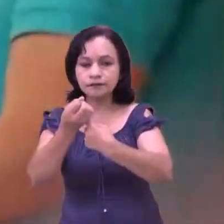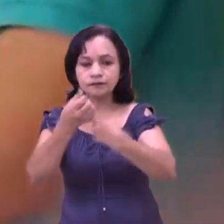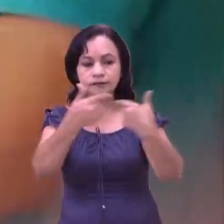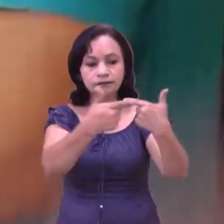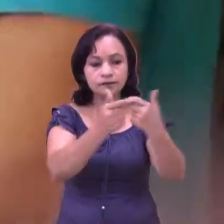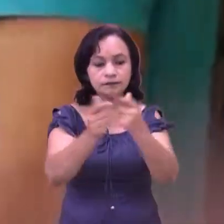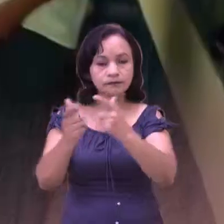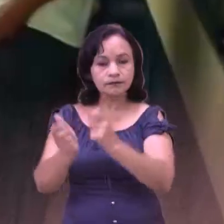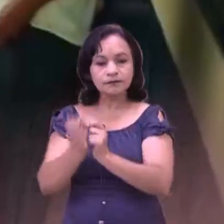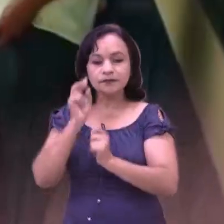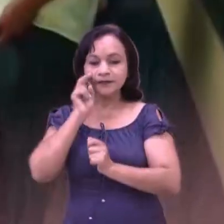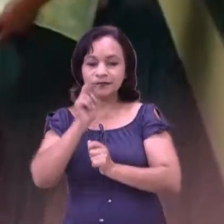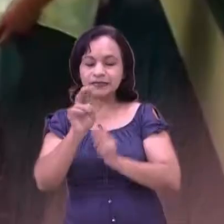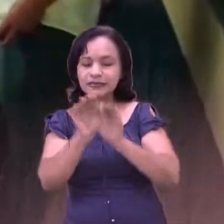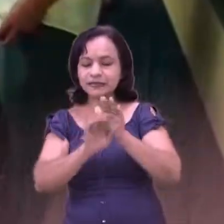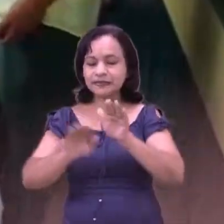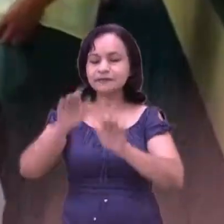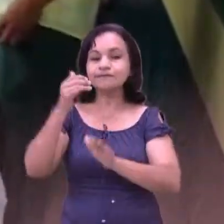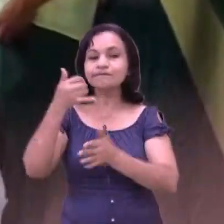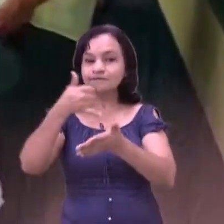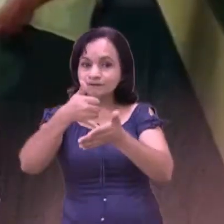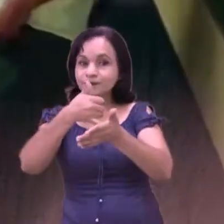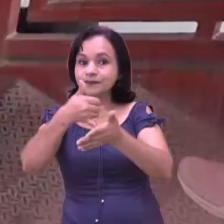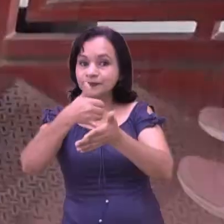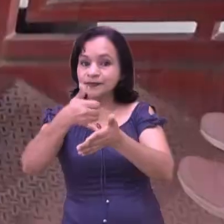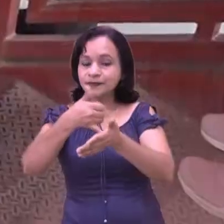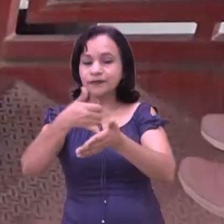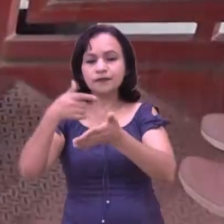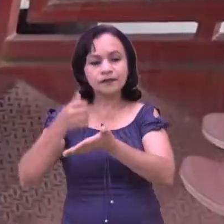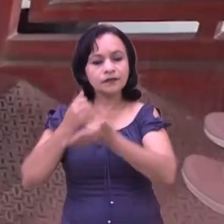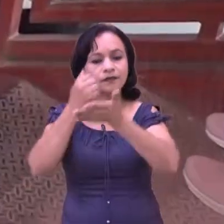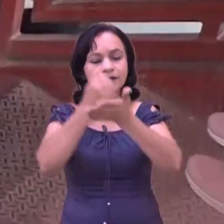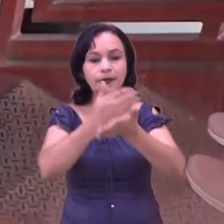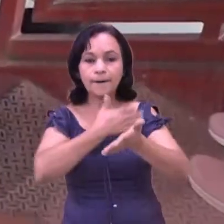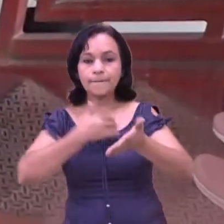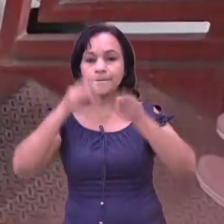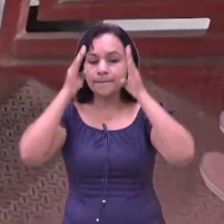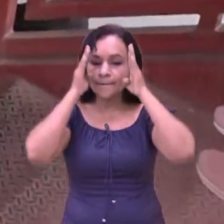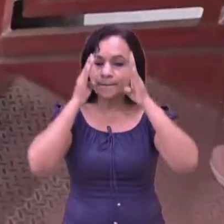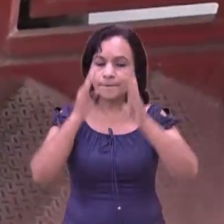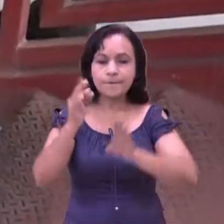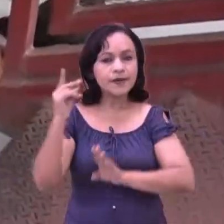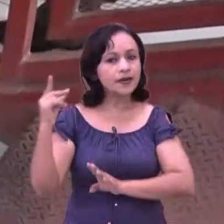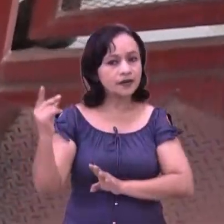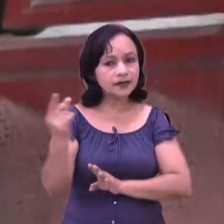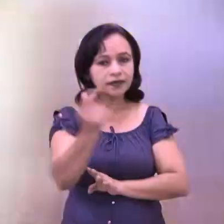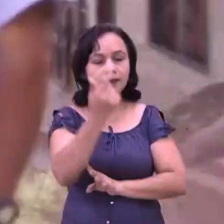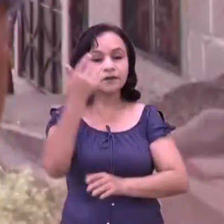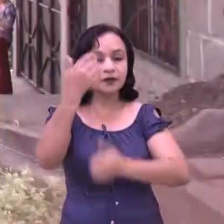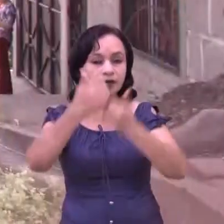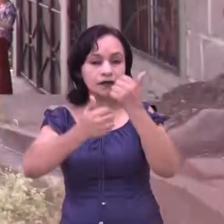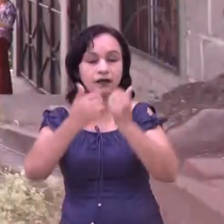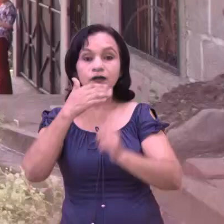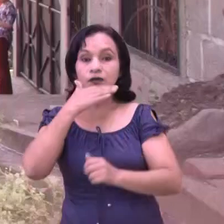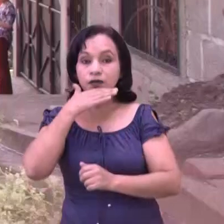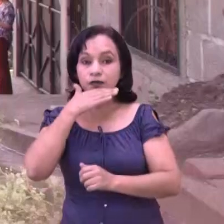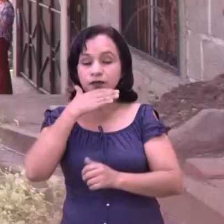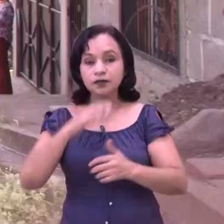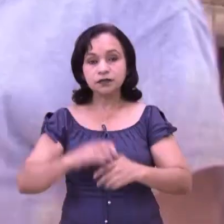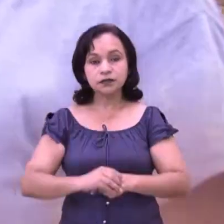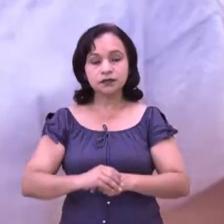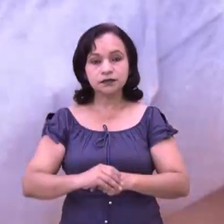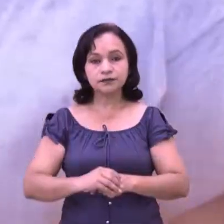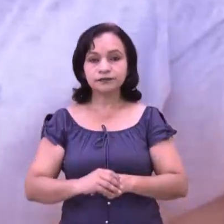registran mayor vulnerabilidad, lo que les permite una atención casi inmediata a las situaciones. En cada